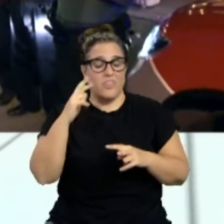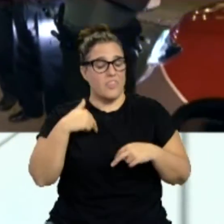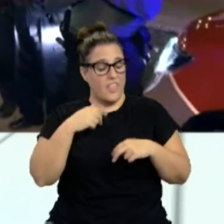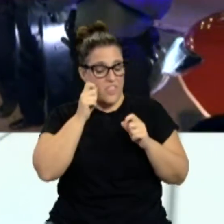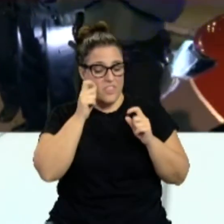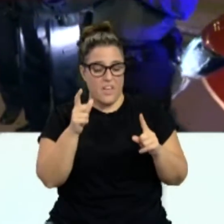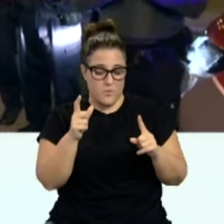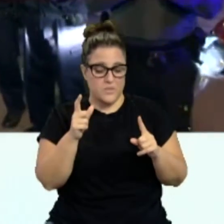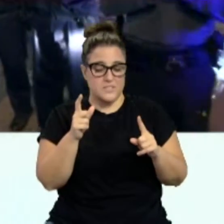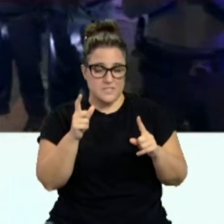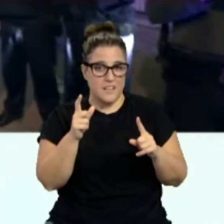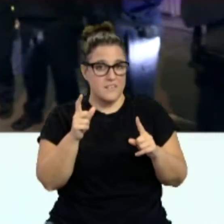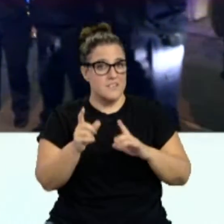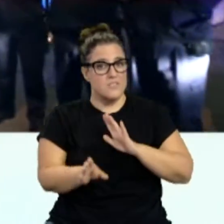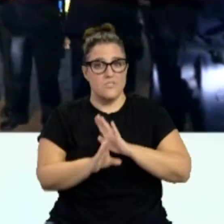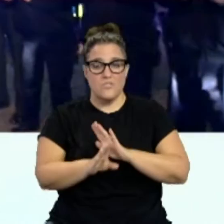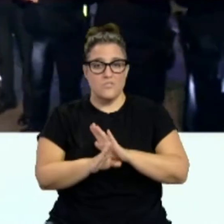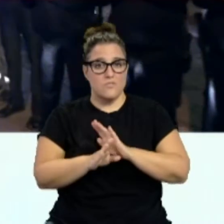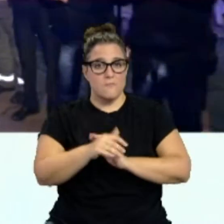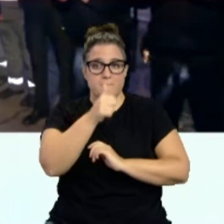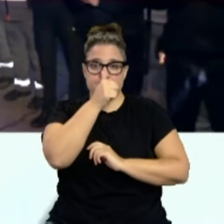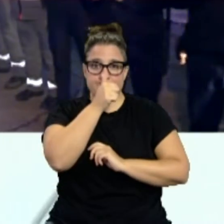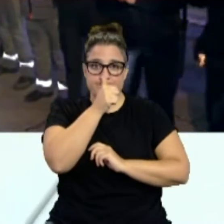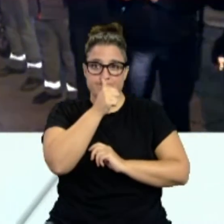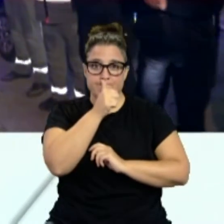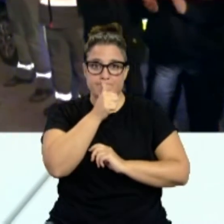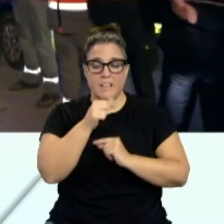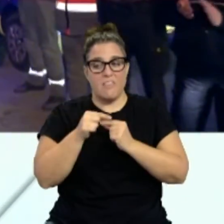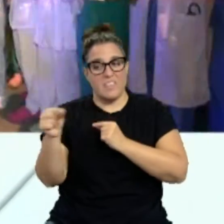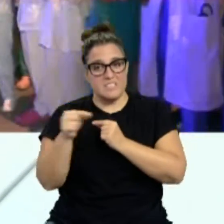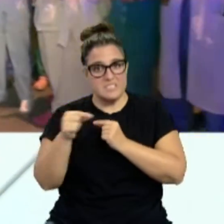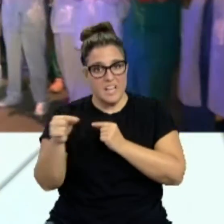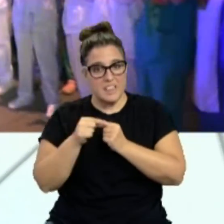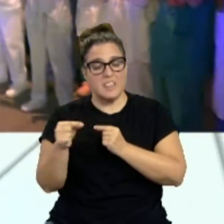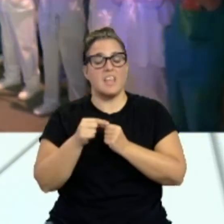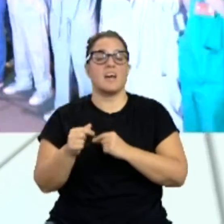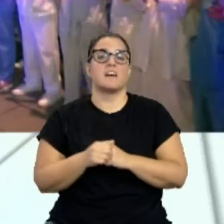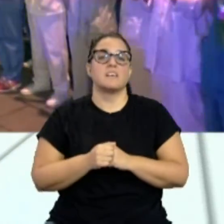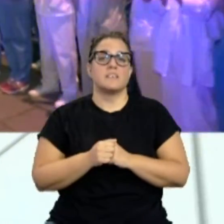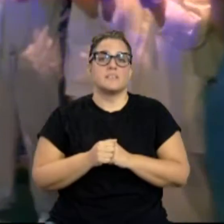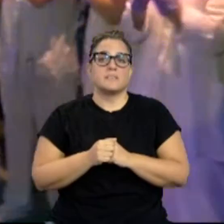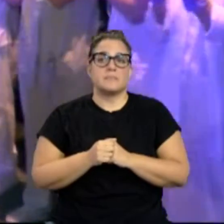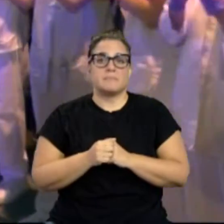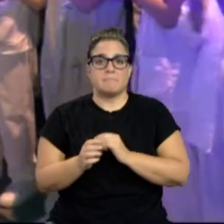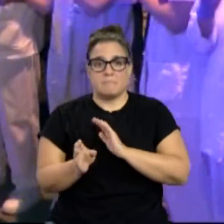que es necesario seguir con todas las medidas de distancia, con las medidas de